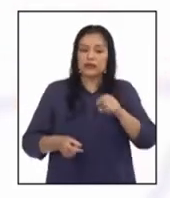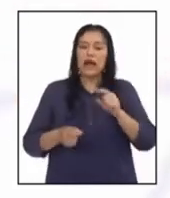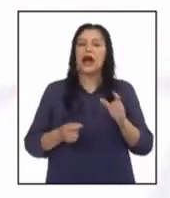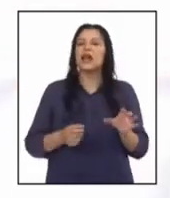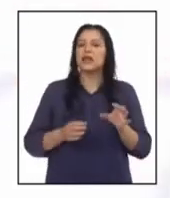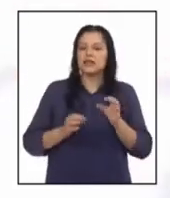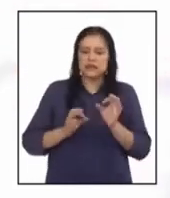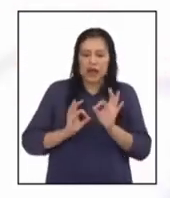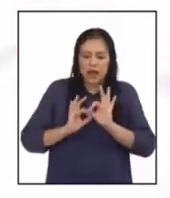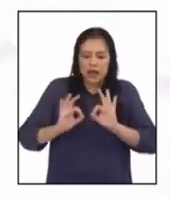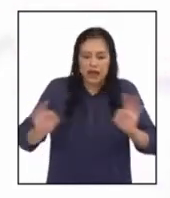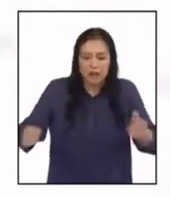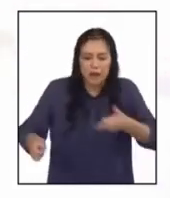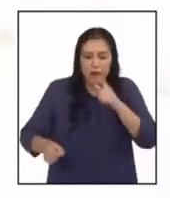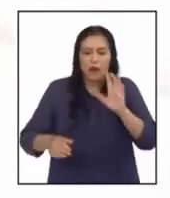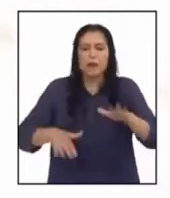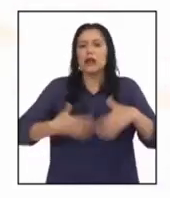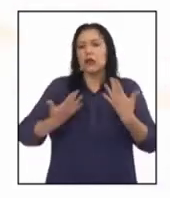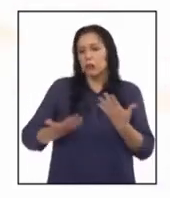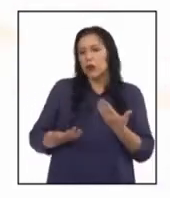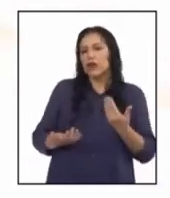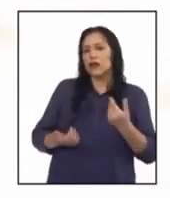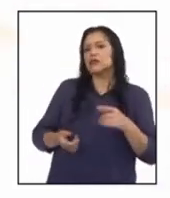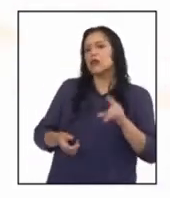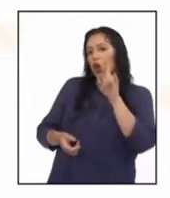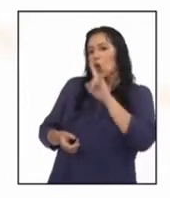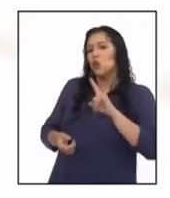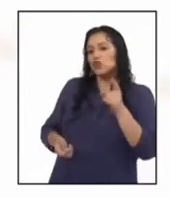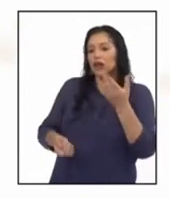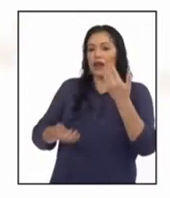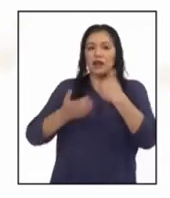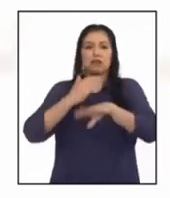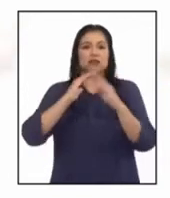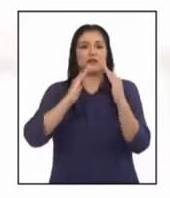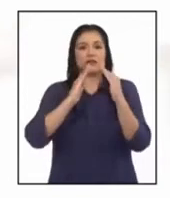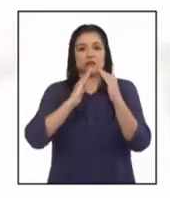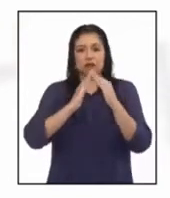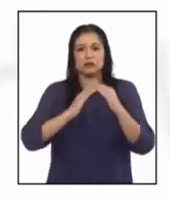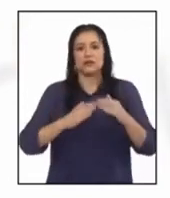se prepara el agua para que puedas contar con ella en tu vivienda.